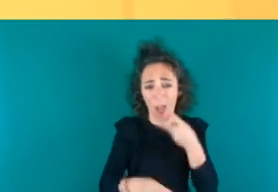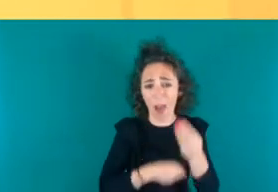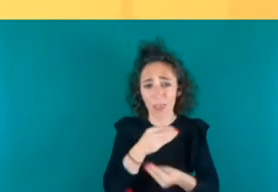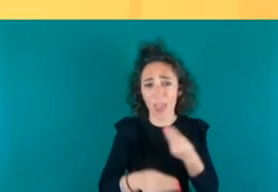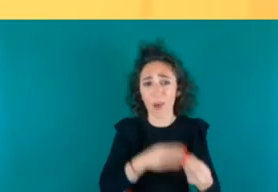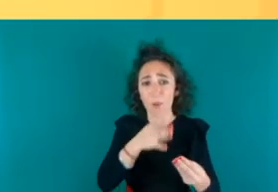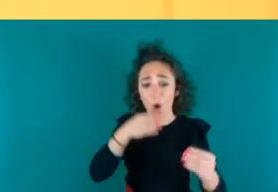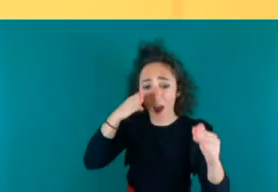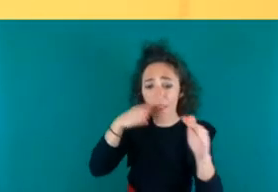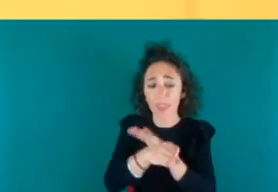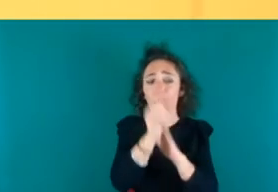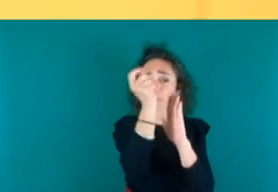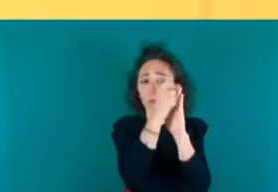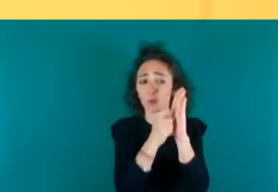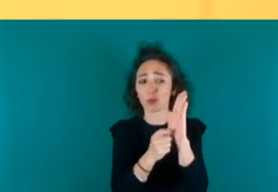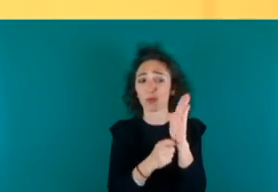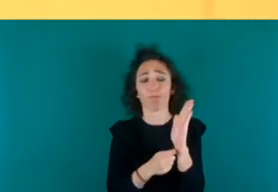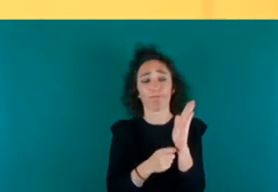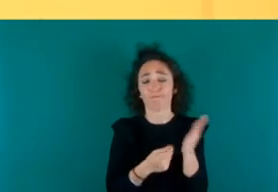requisitos que les establecen